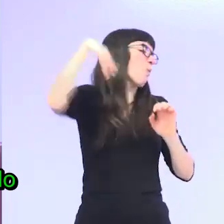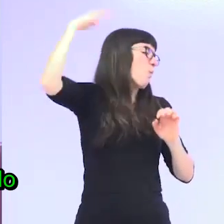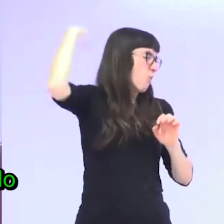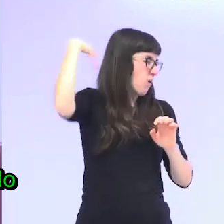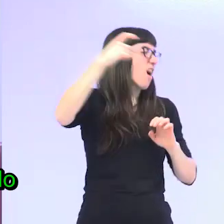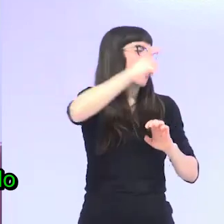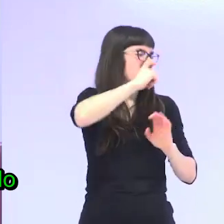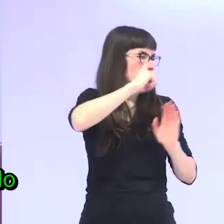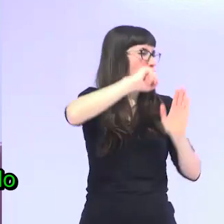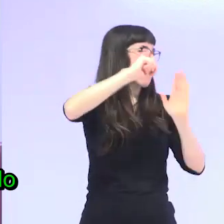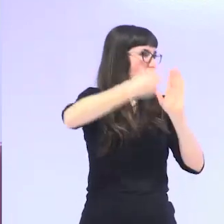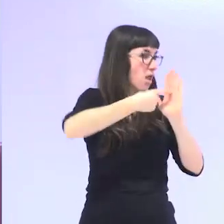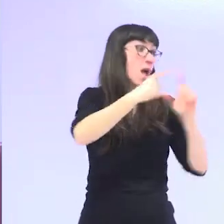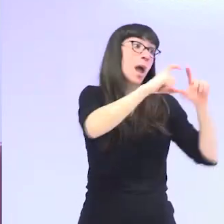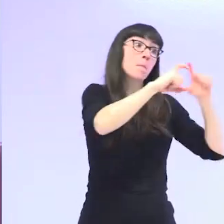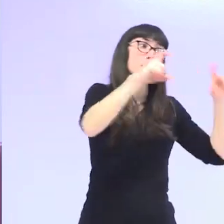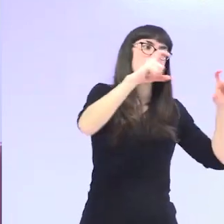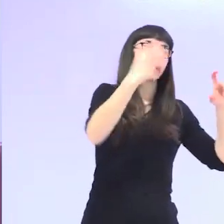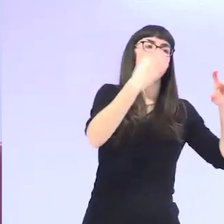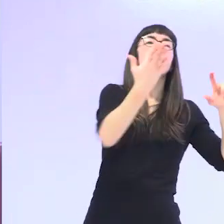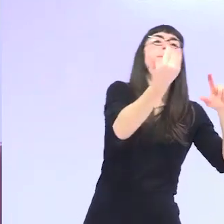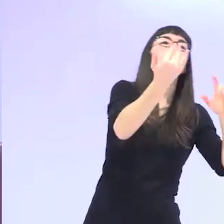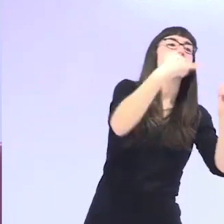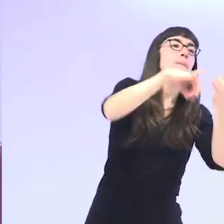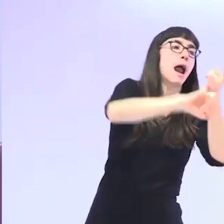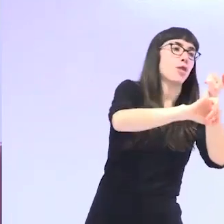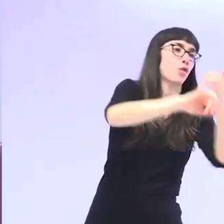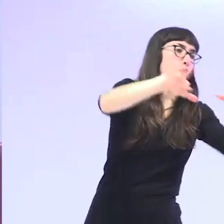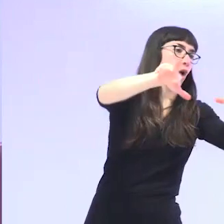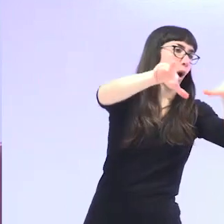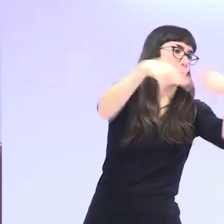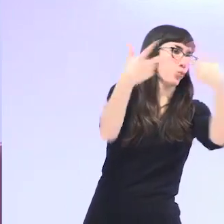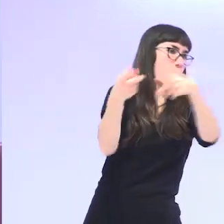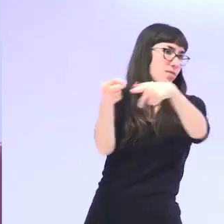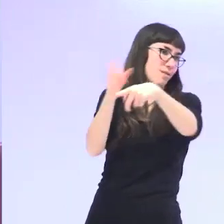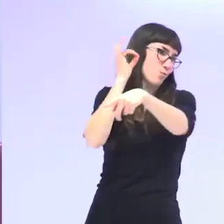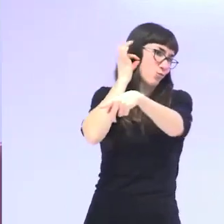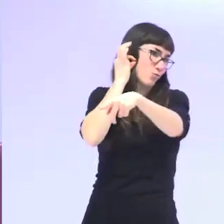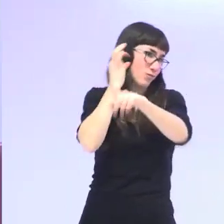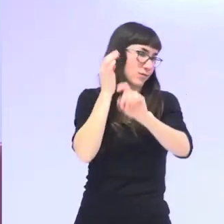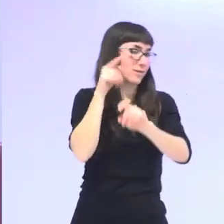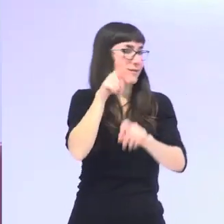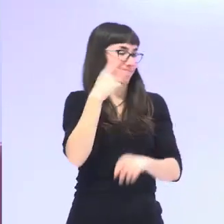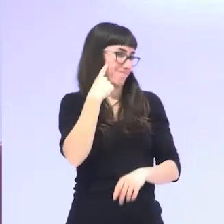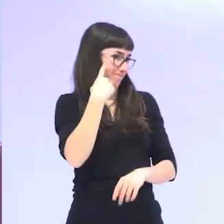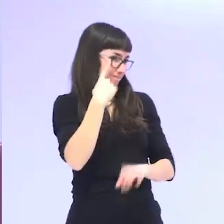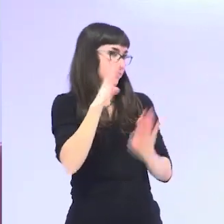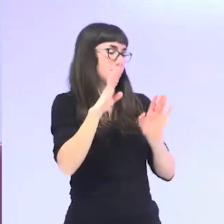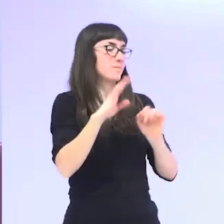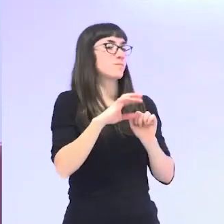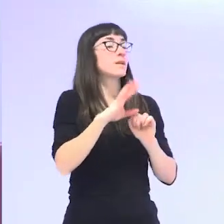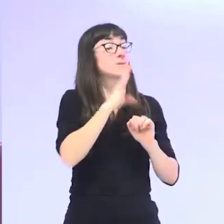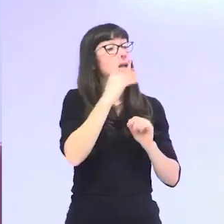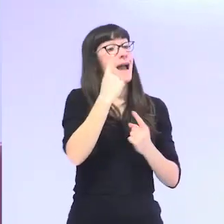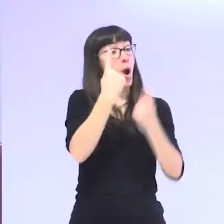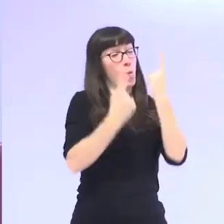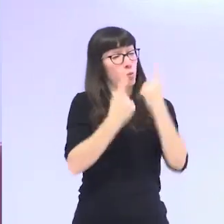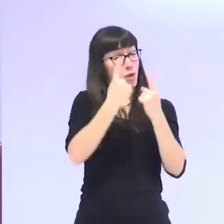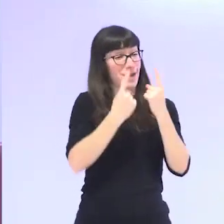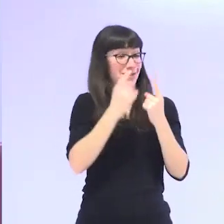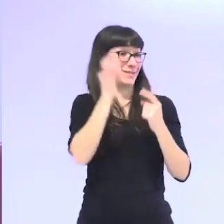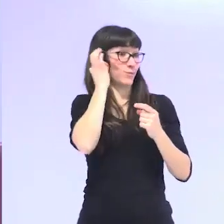marido para que siguieran trabajando y ahí hay una clara diferenciación por clase social las que pudieron